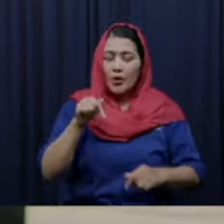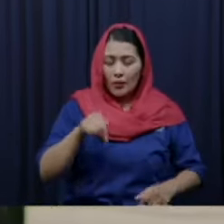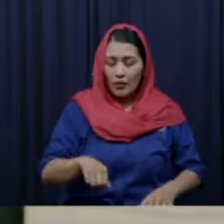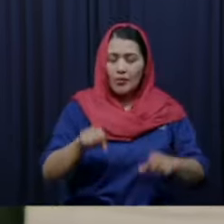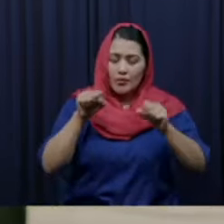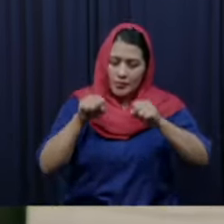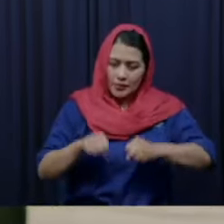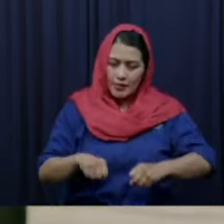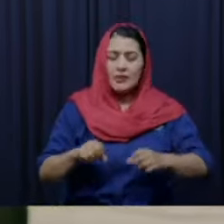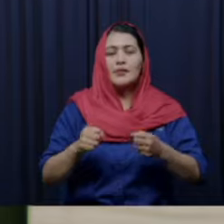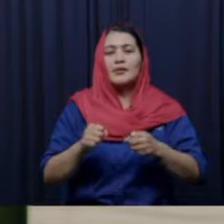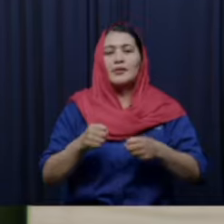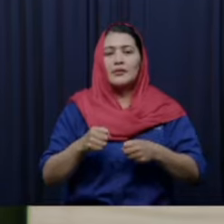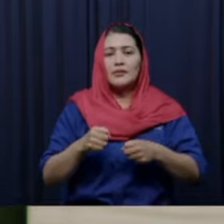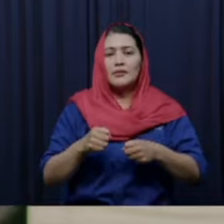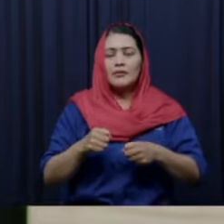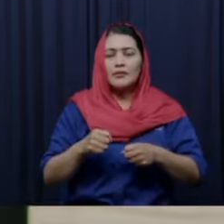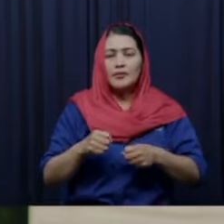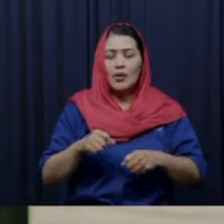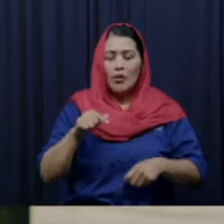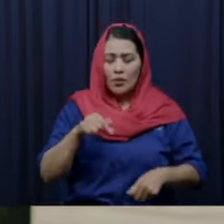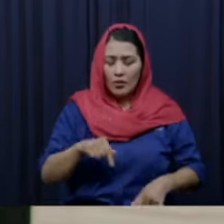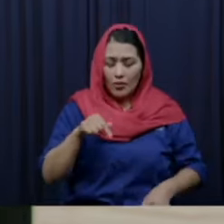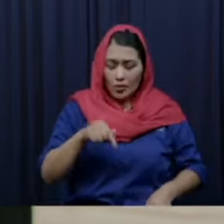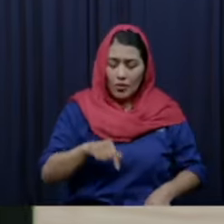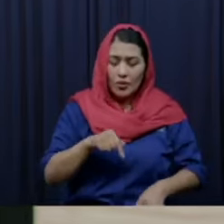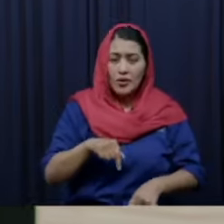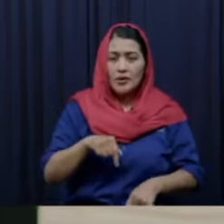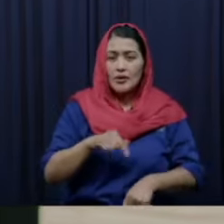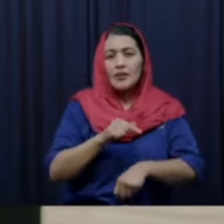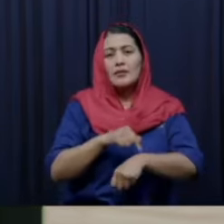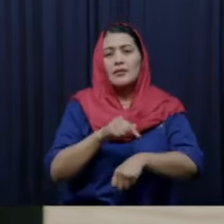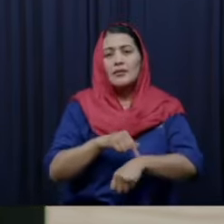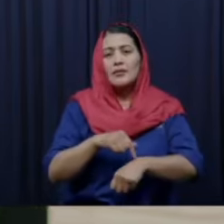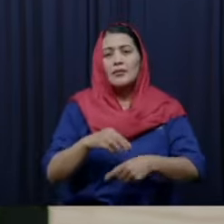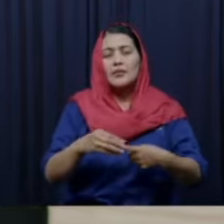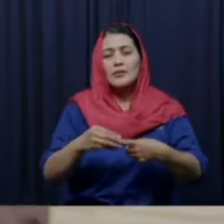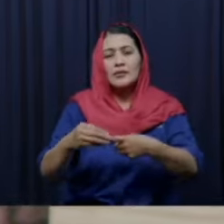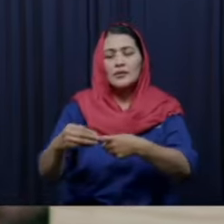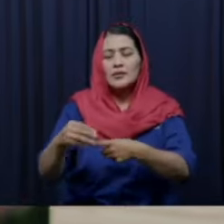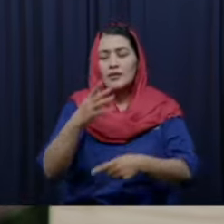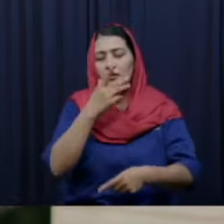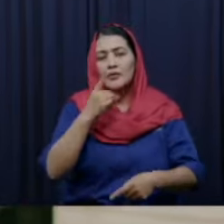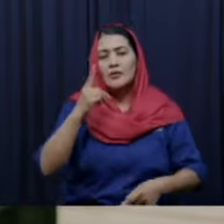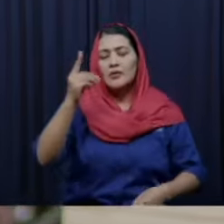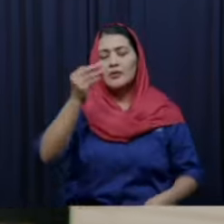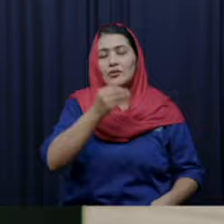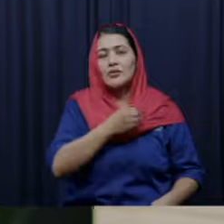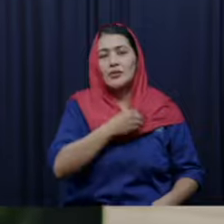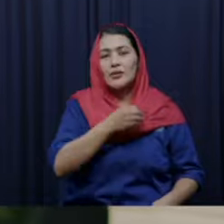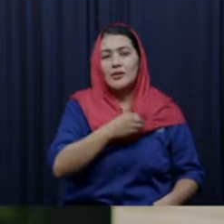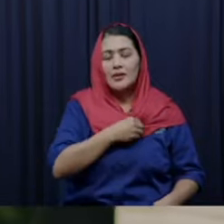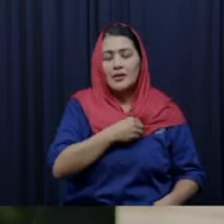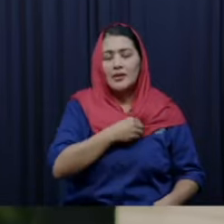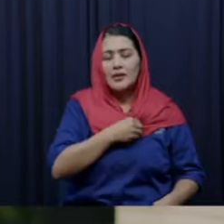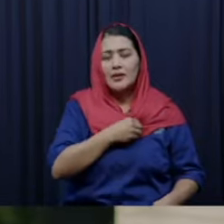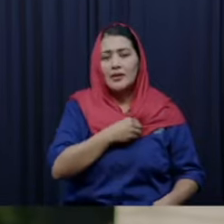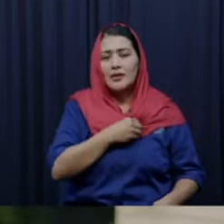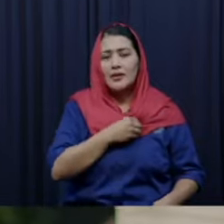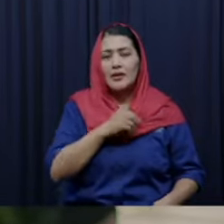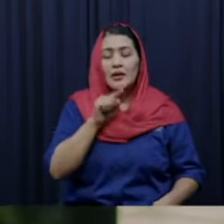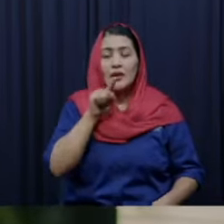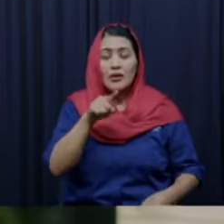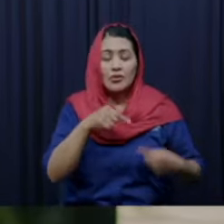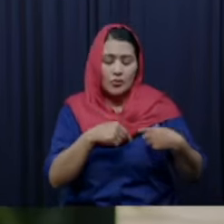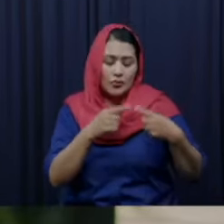este lugar no solamente hoy quizás has estado viniendo con cierta frecuencia y no has tomado la decisión